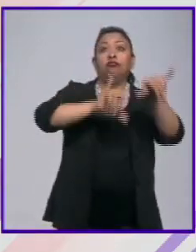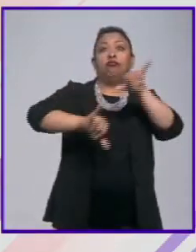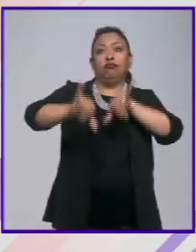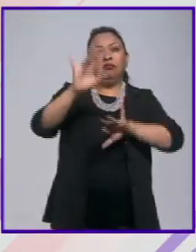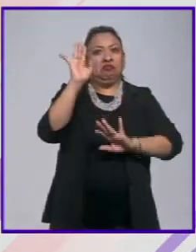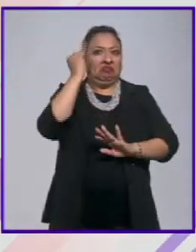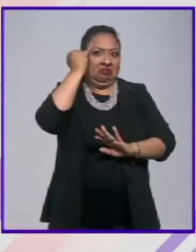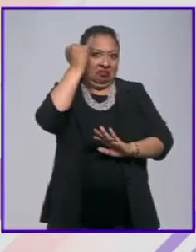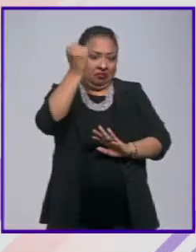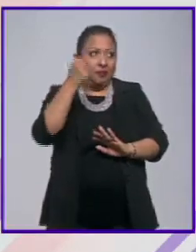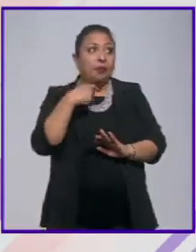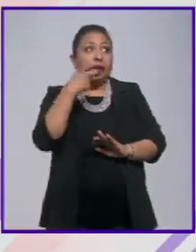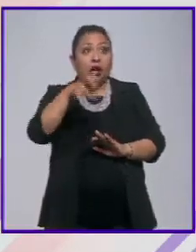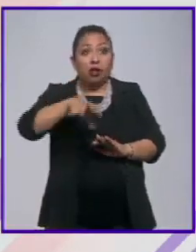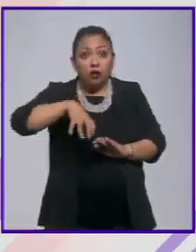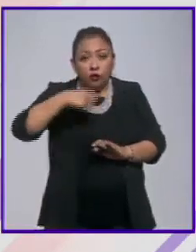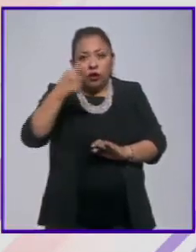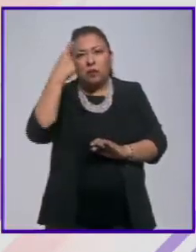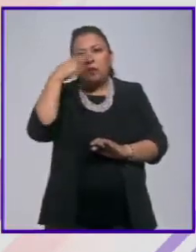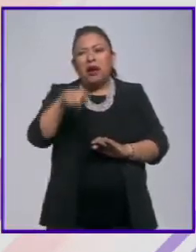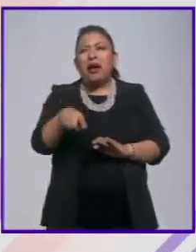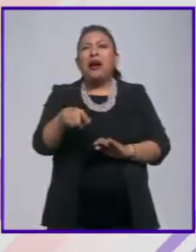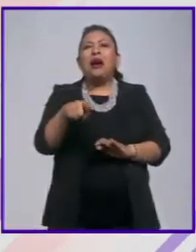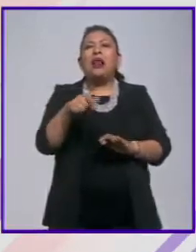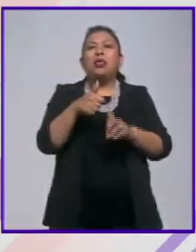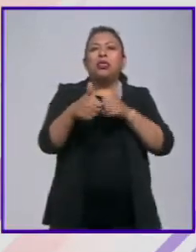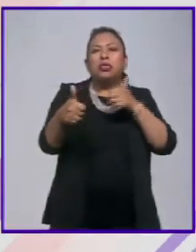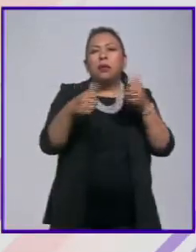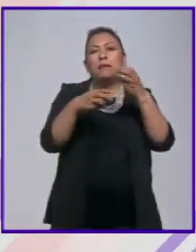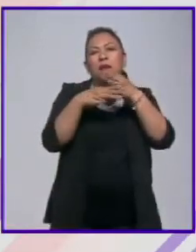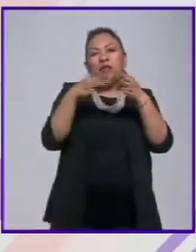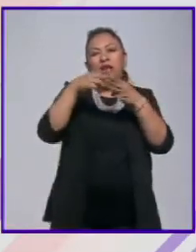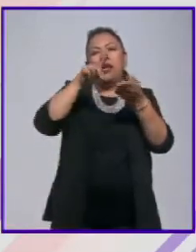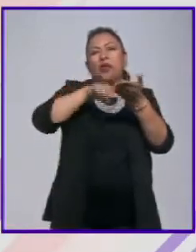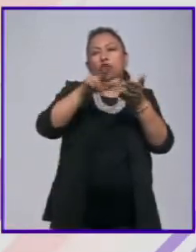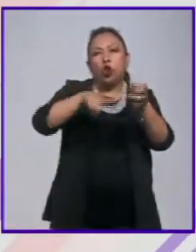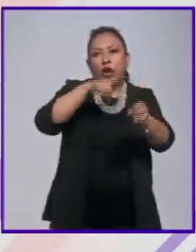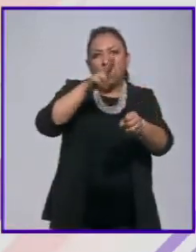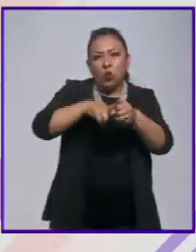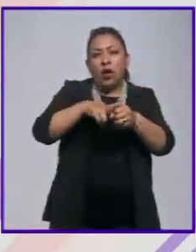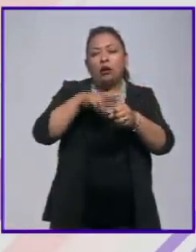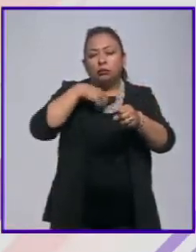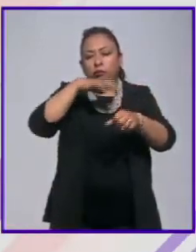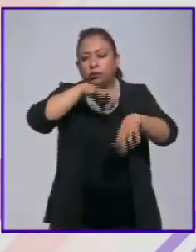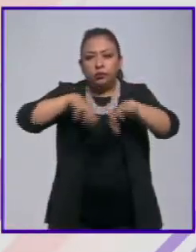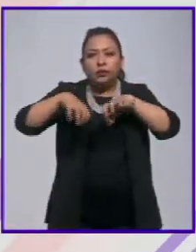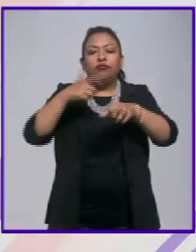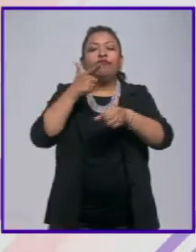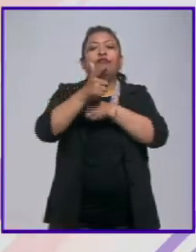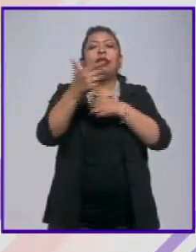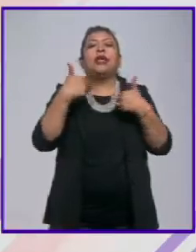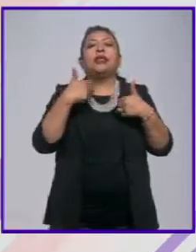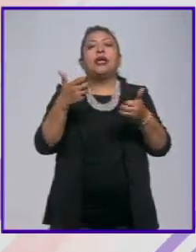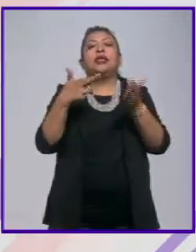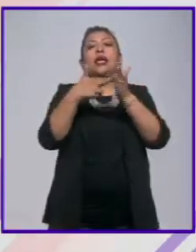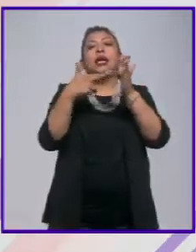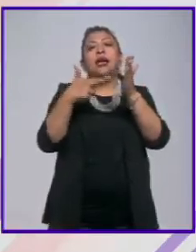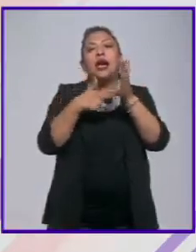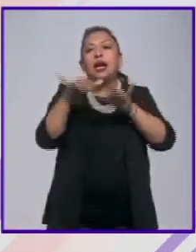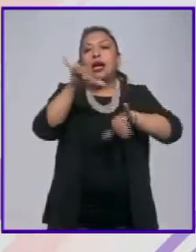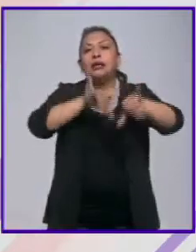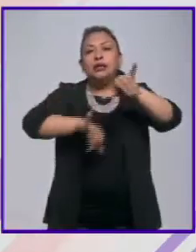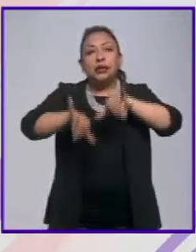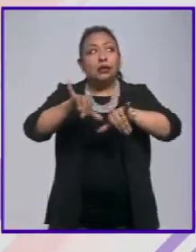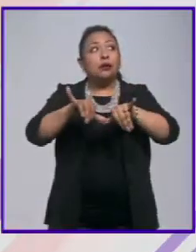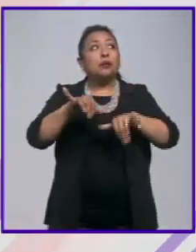ese esfuerzo por desintegrar los materiales existentes de la naturaleza nos llevó a entender las reglas del juego de la química